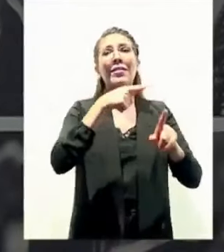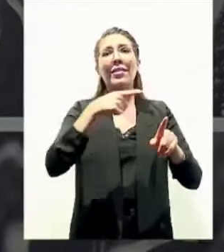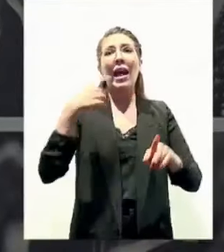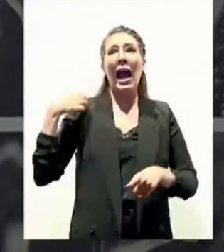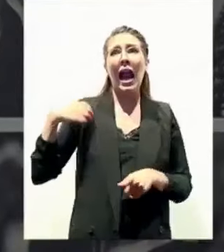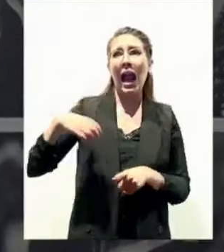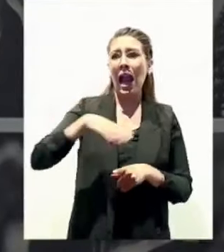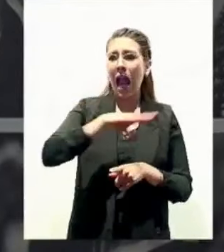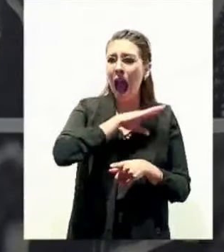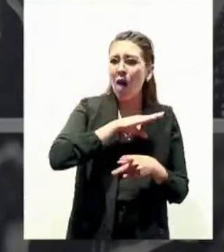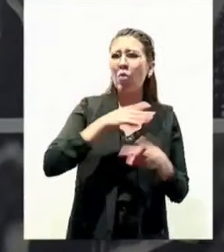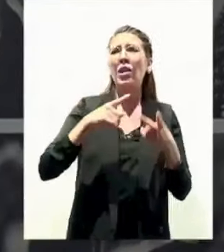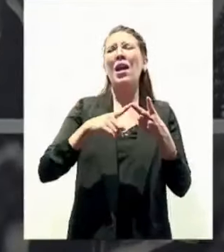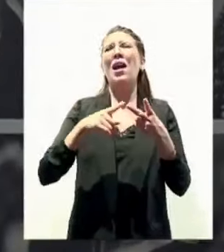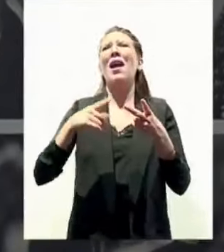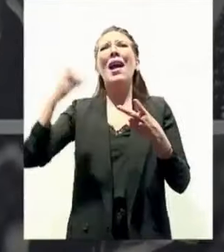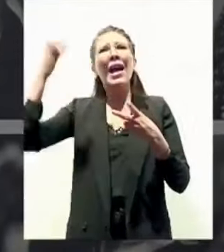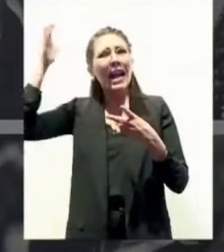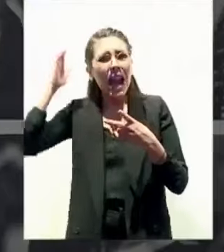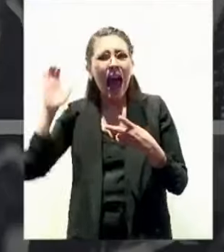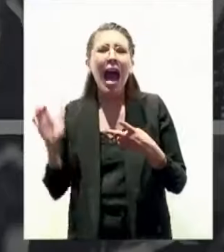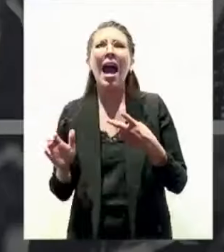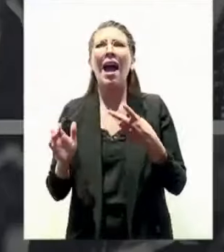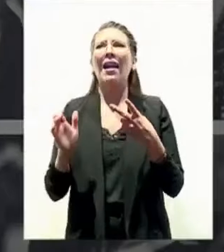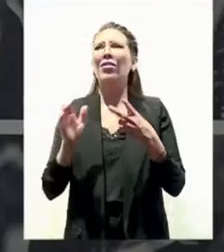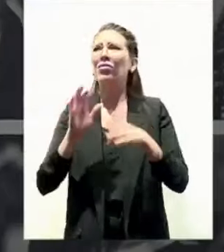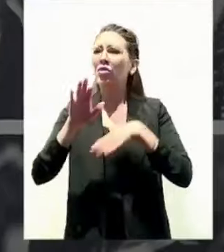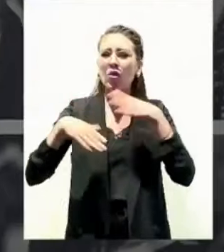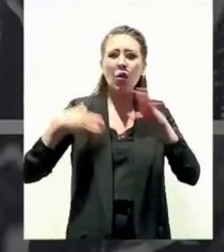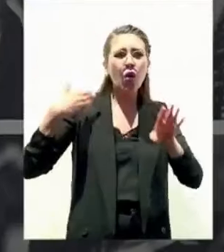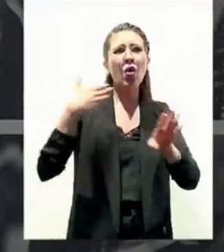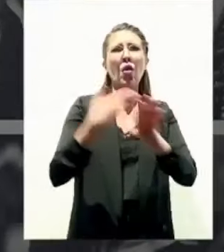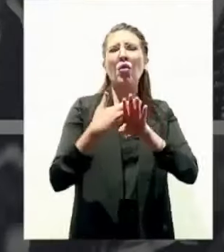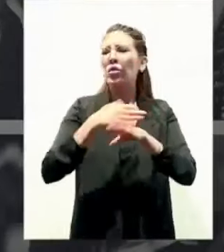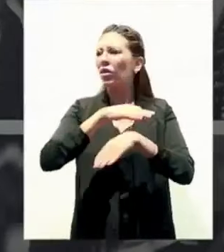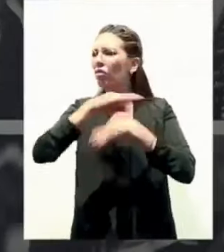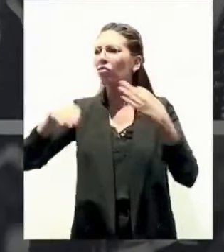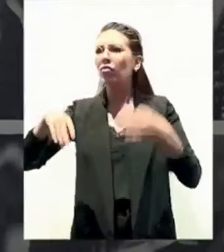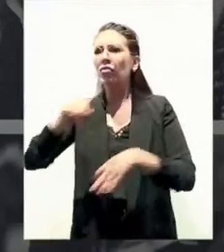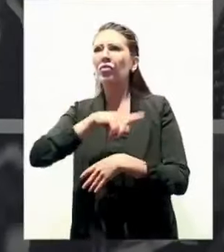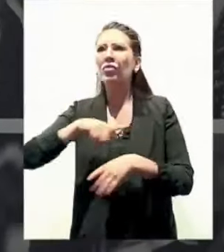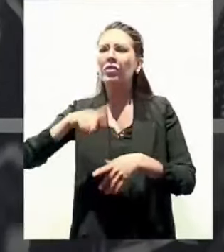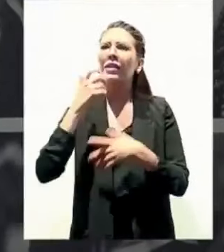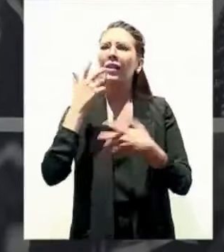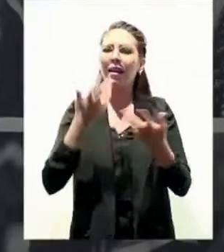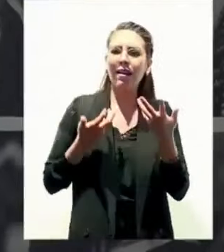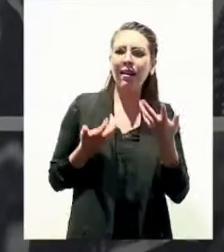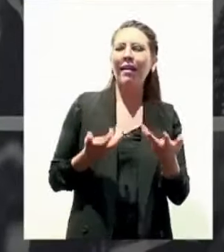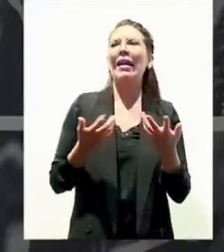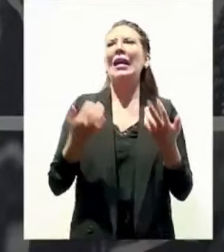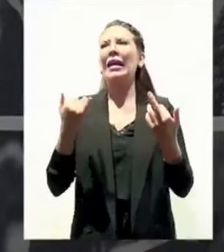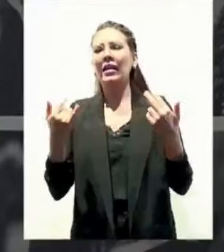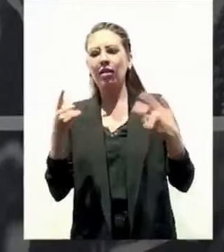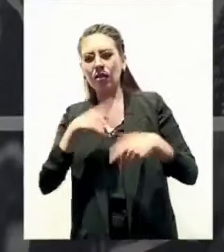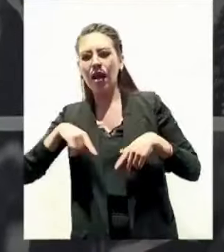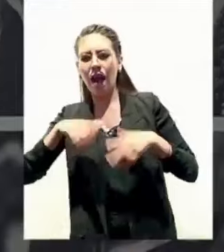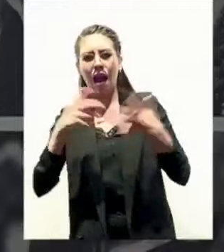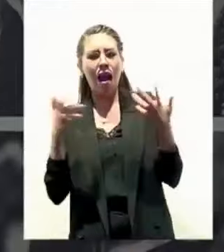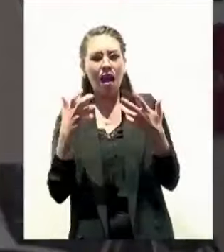en contra de Clara y en contra de todo lo que nosotros representamos, queremos, aspiramos y nos hemos ocupado toda la vida.